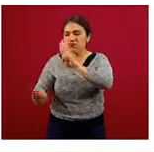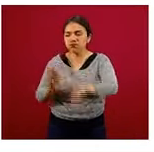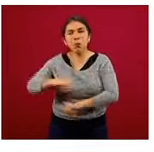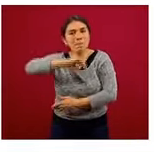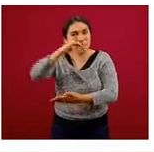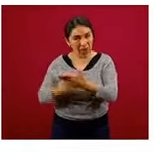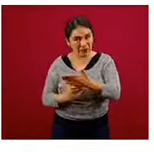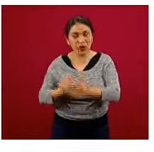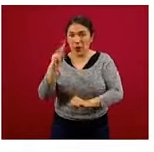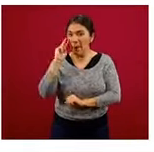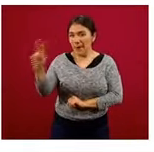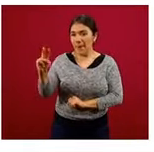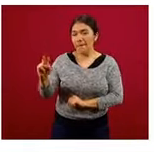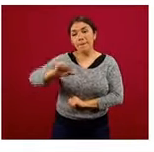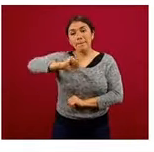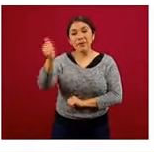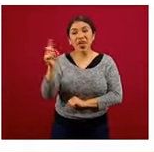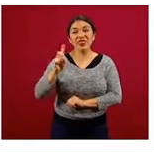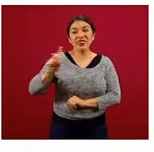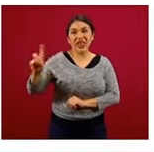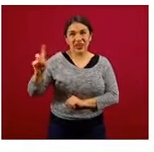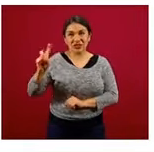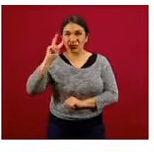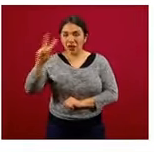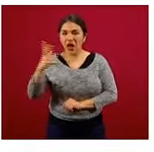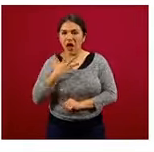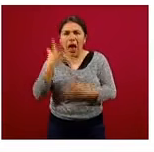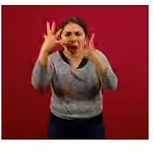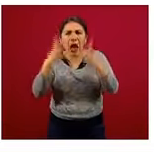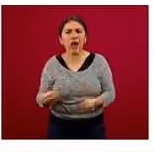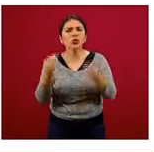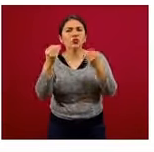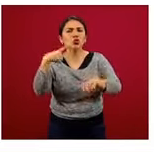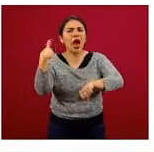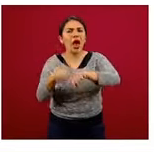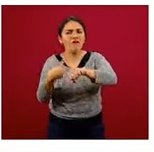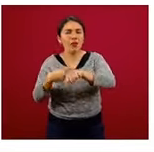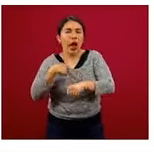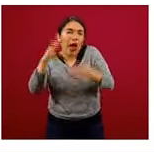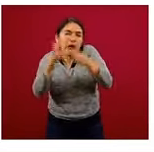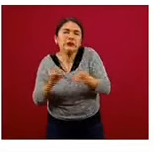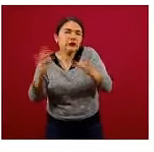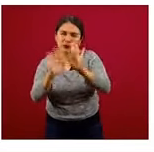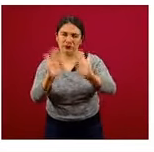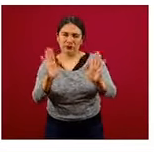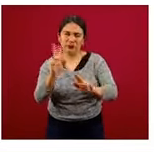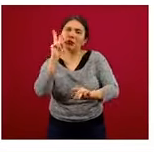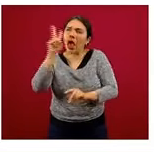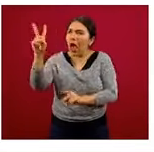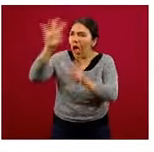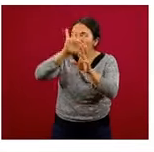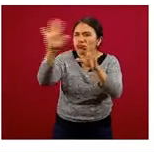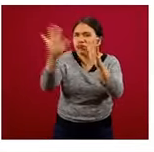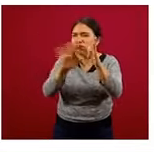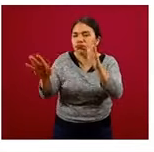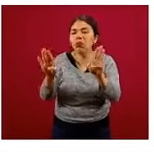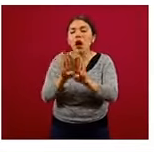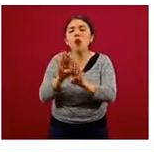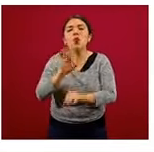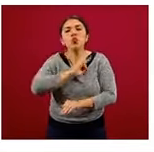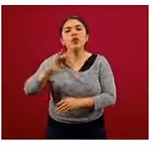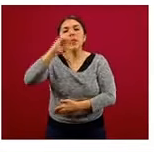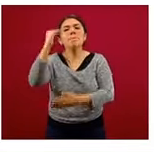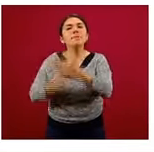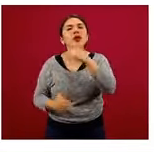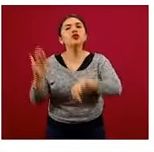muertes. Y si ven ustedes del lado derecho, hay muchas enfermedades, no me voy a detener en cada una de ellas, que disminuyen